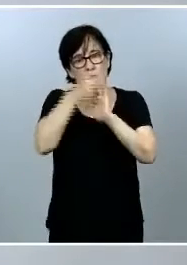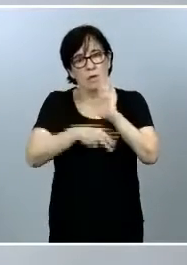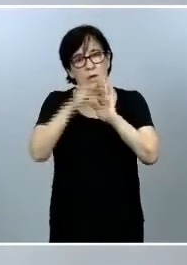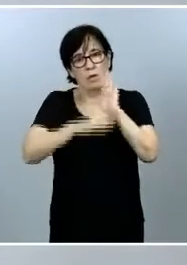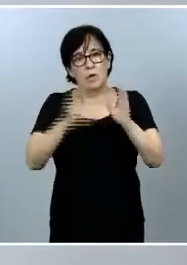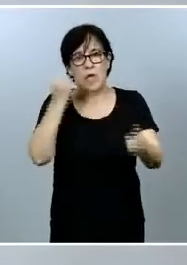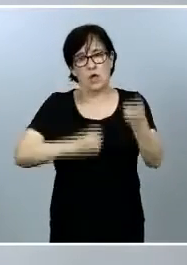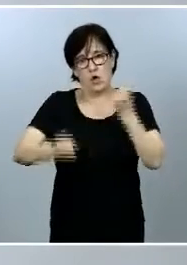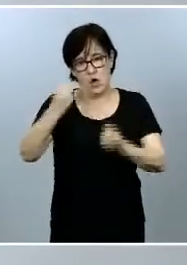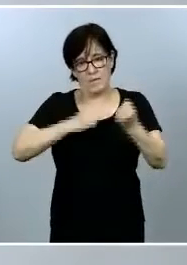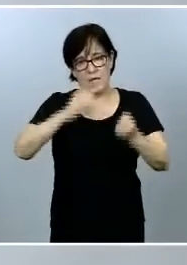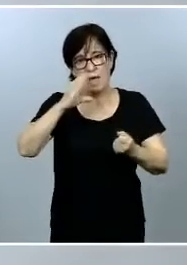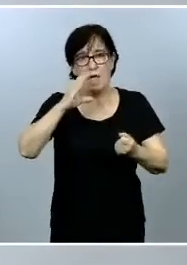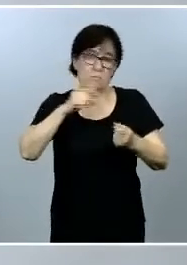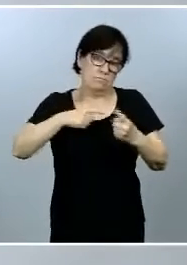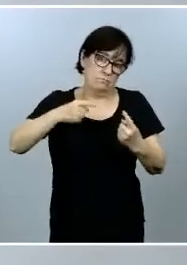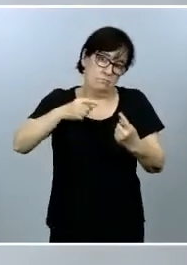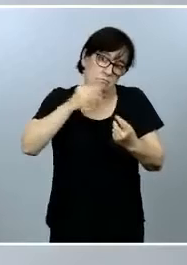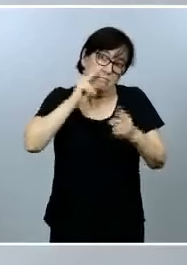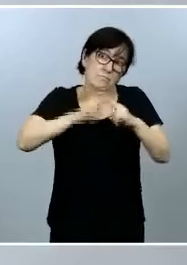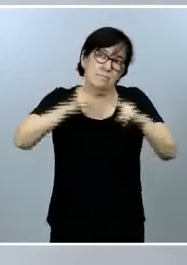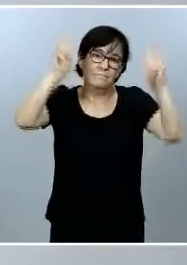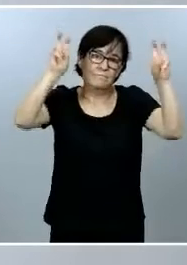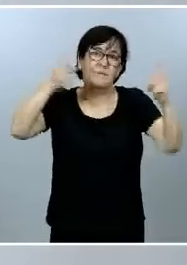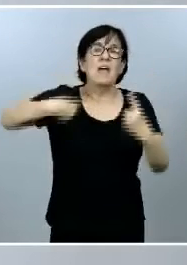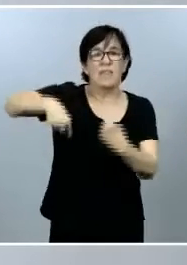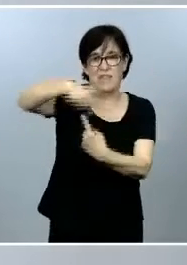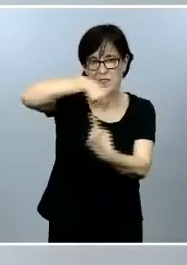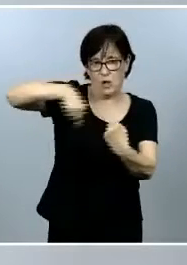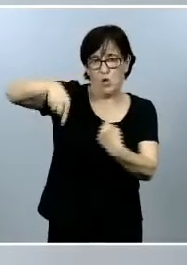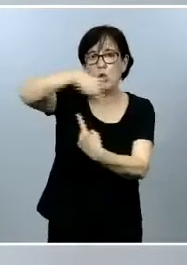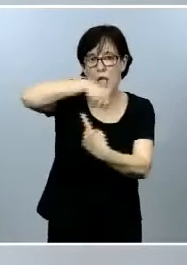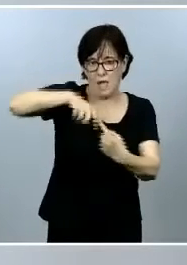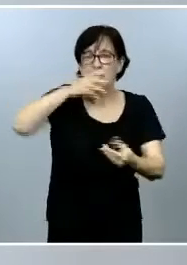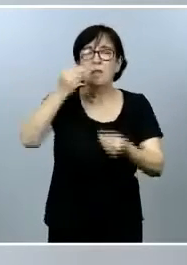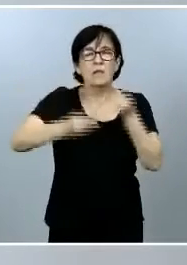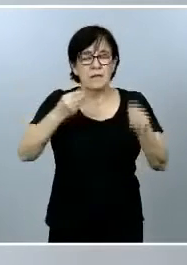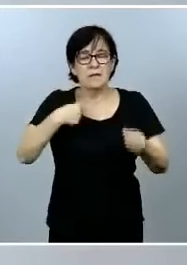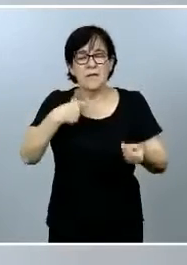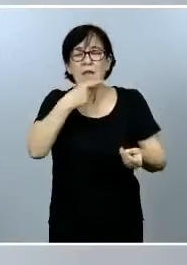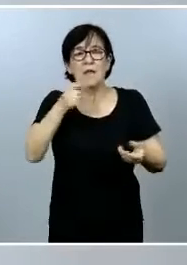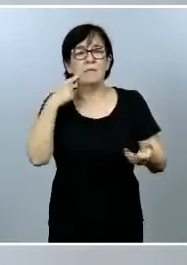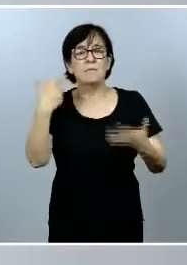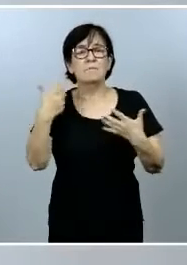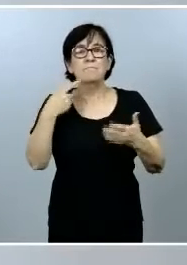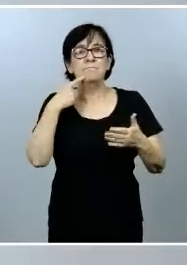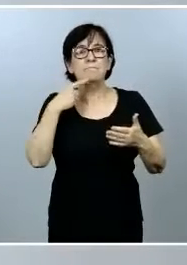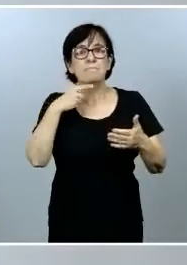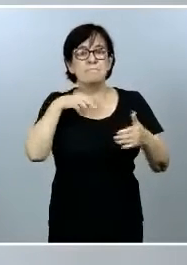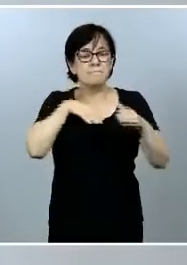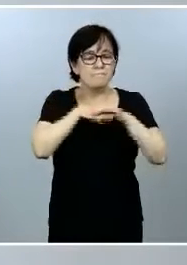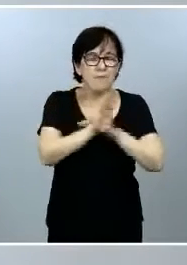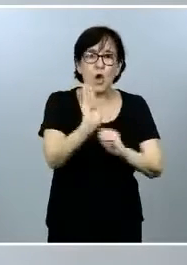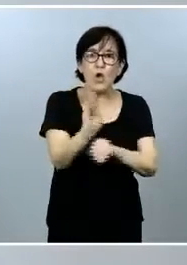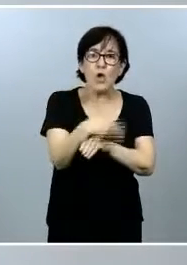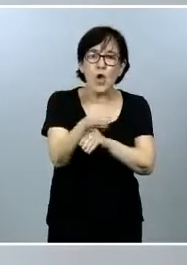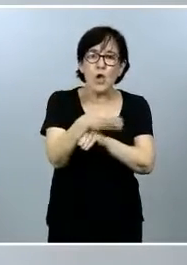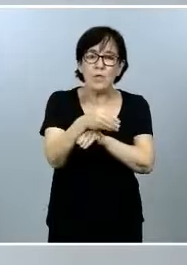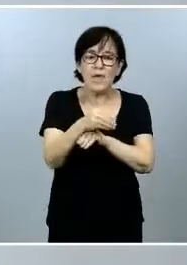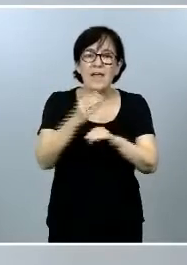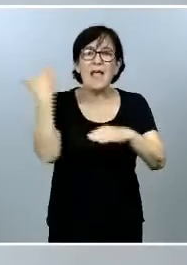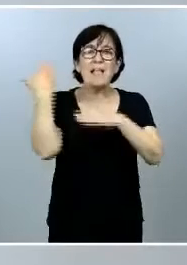circular, de tal modo que nos familiaricemos con hablar de conservación, más que de caducidad,